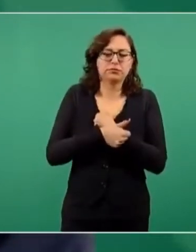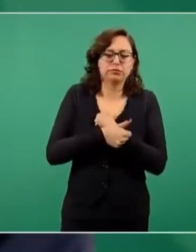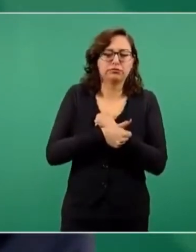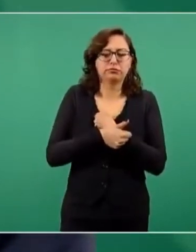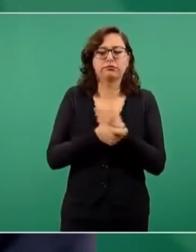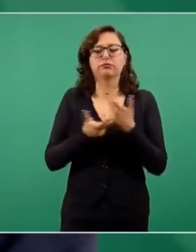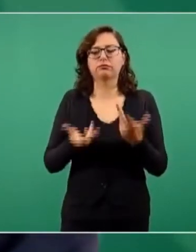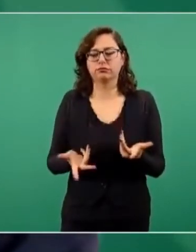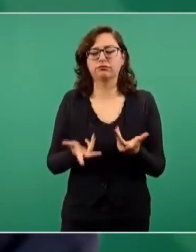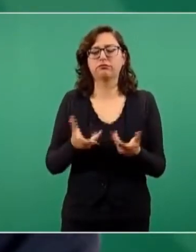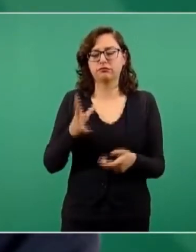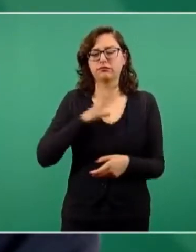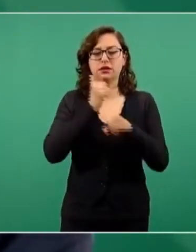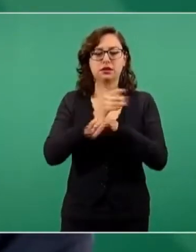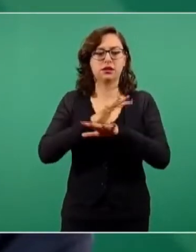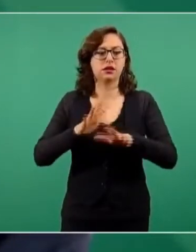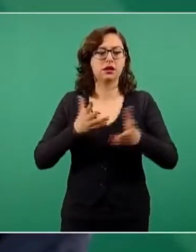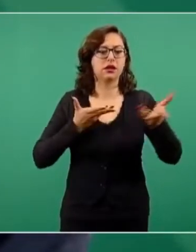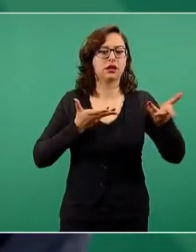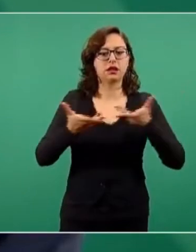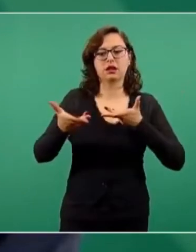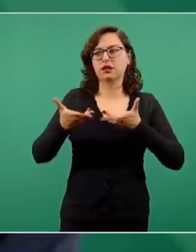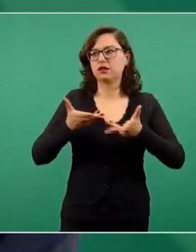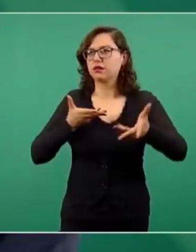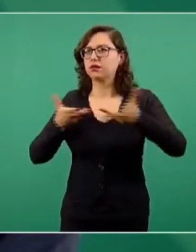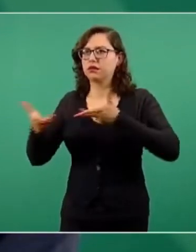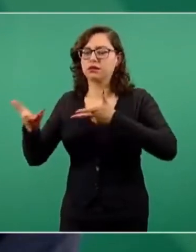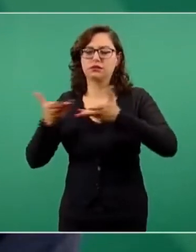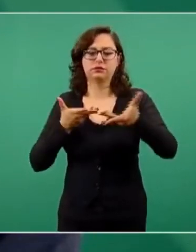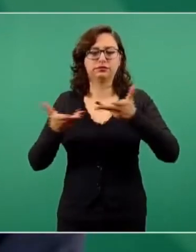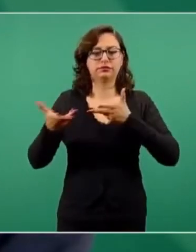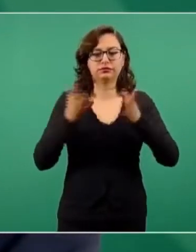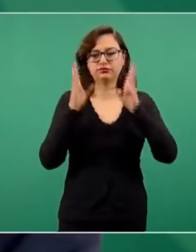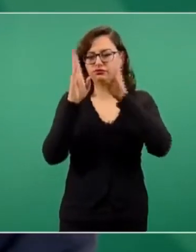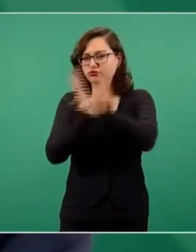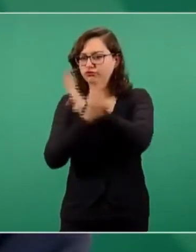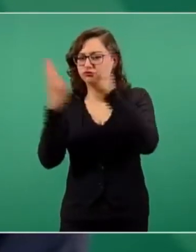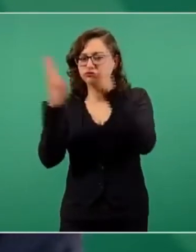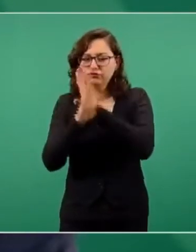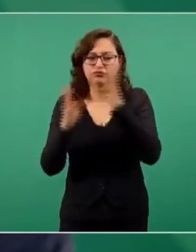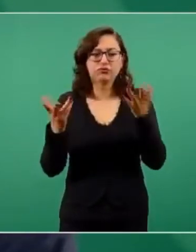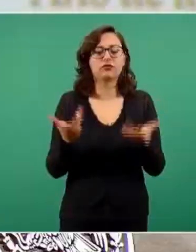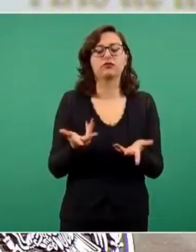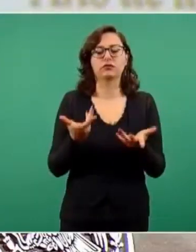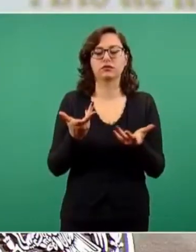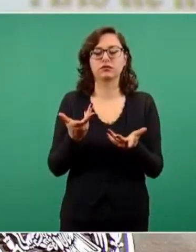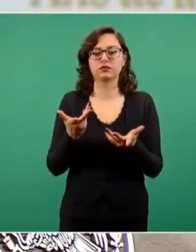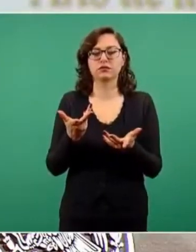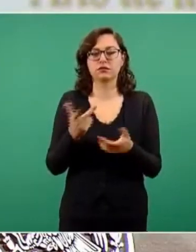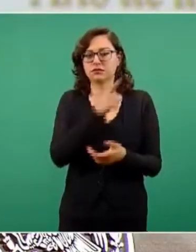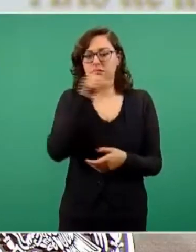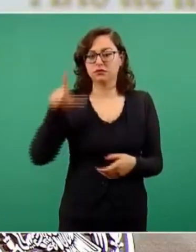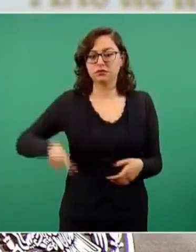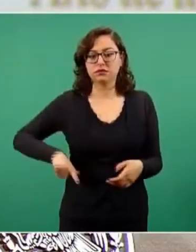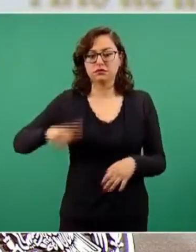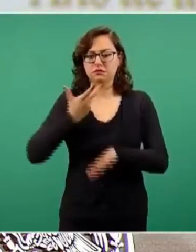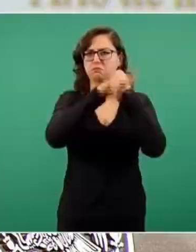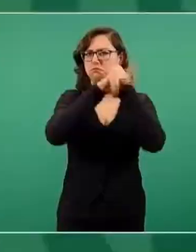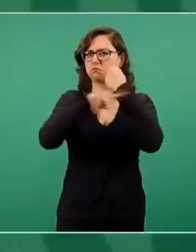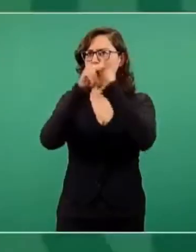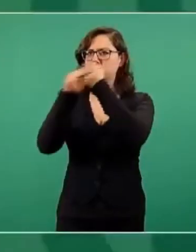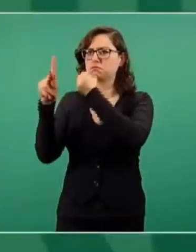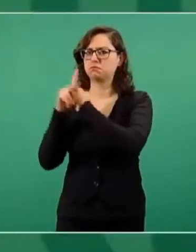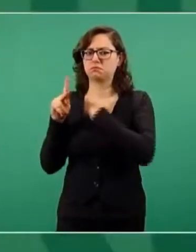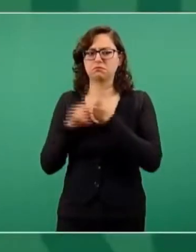informantes en todos lados, no sólo el gobierno de Estados Unidos, todos los gobiernos.